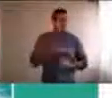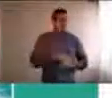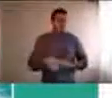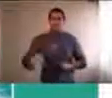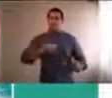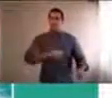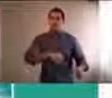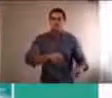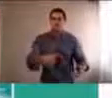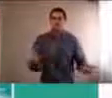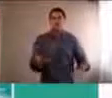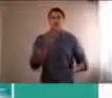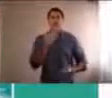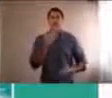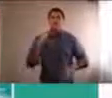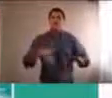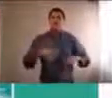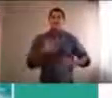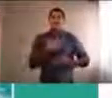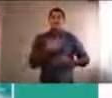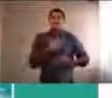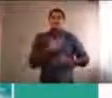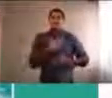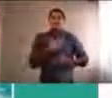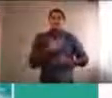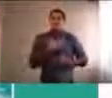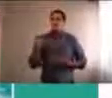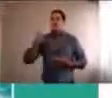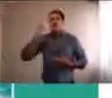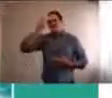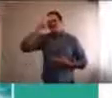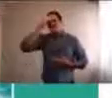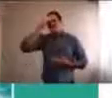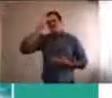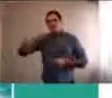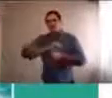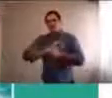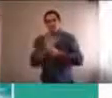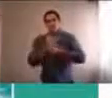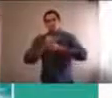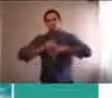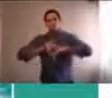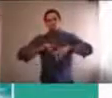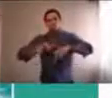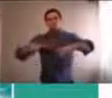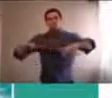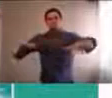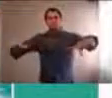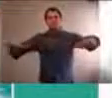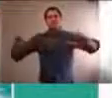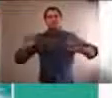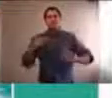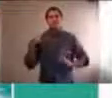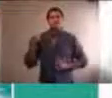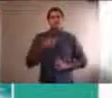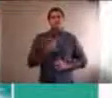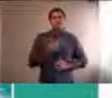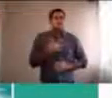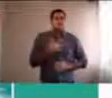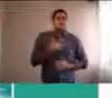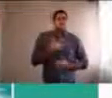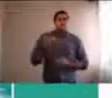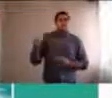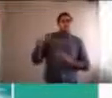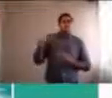de esta enfermedad silenciosa que uno no sabe hasta dónde es tan contagiosa como dicen, pero al mismo tiempo uno